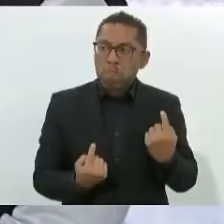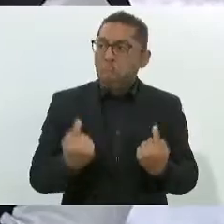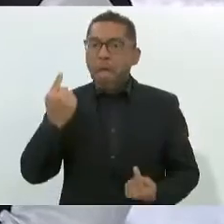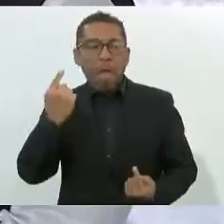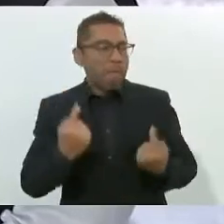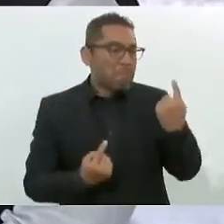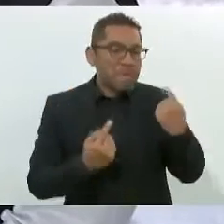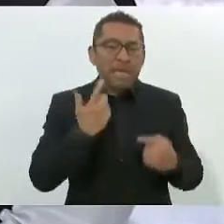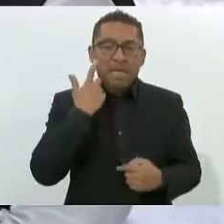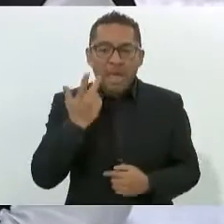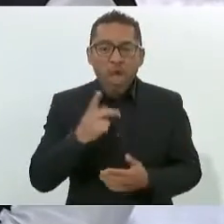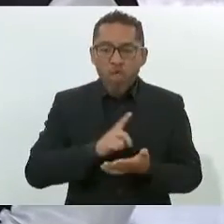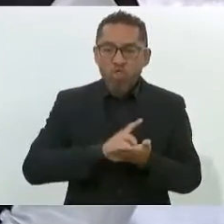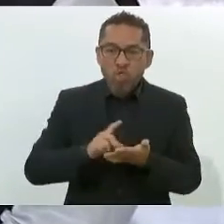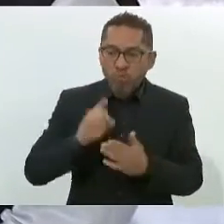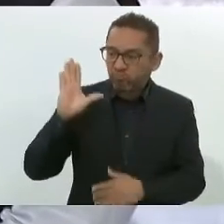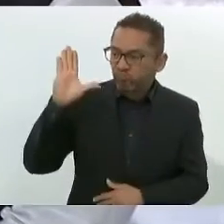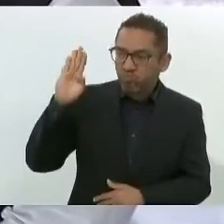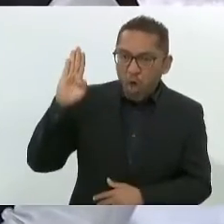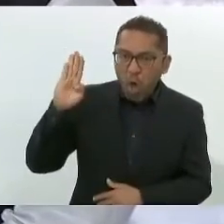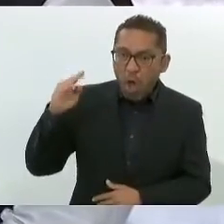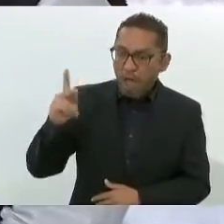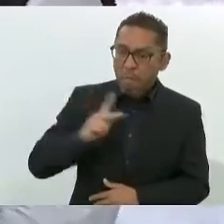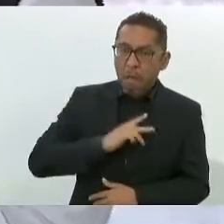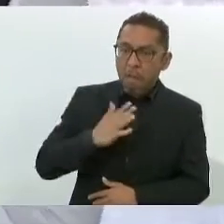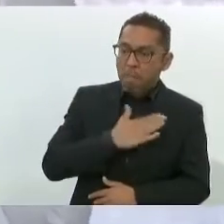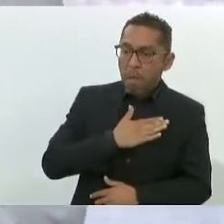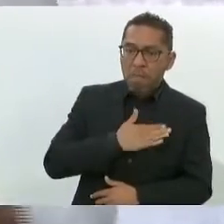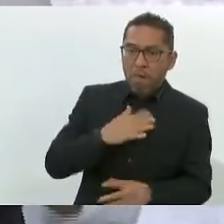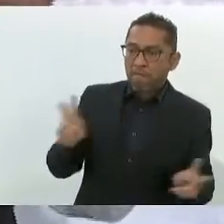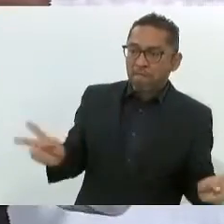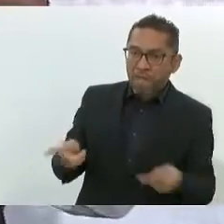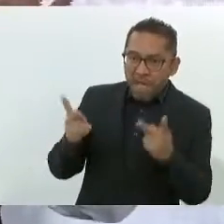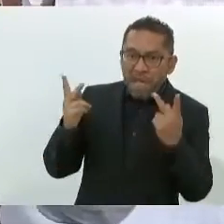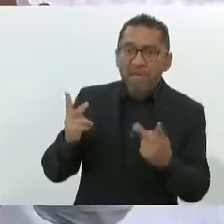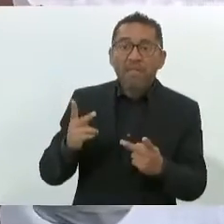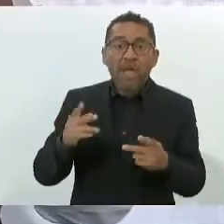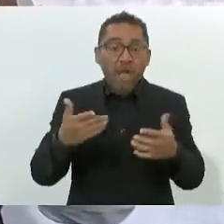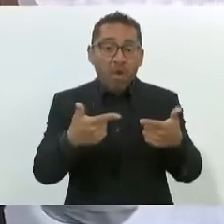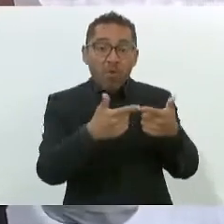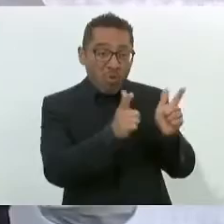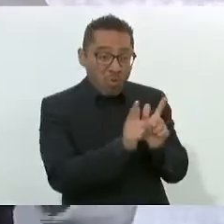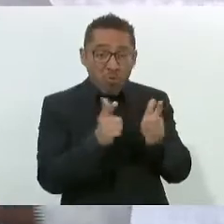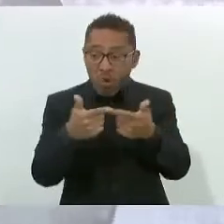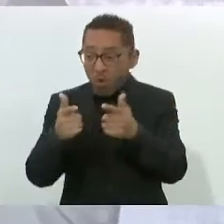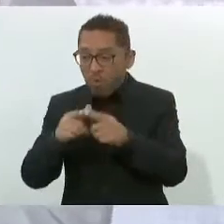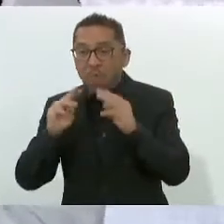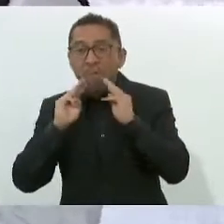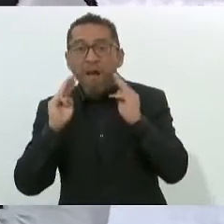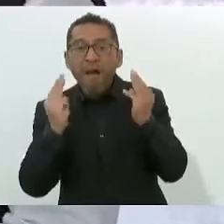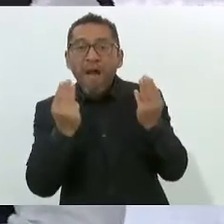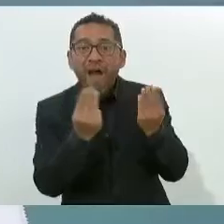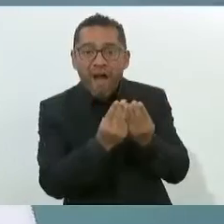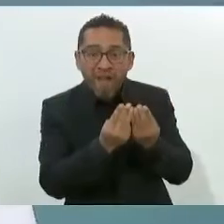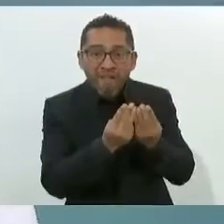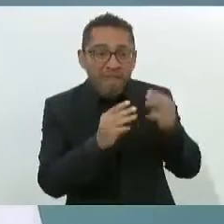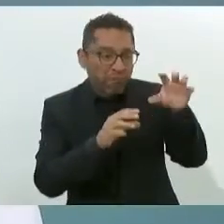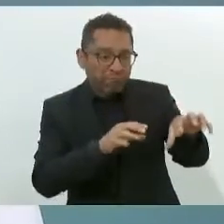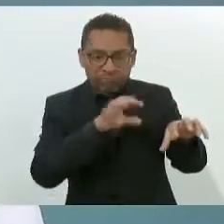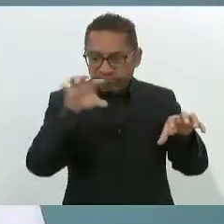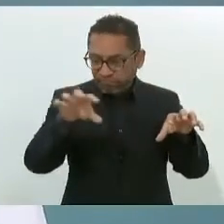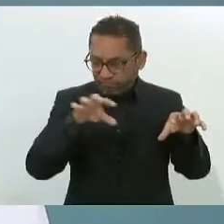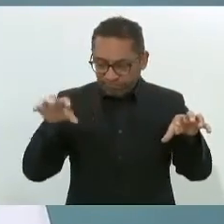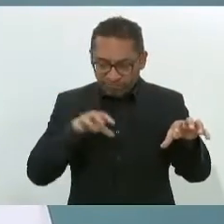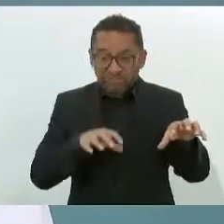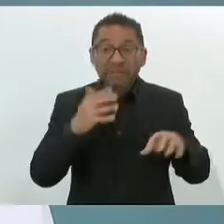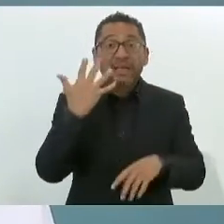venta de drogas, el consumo de drogas, de por lo menos cinco grupos que tenemos plenamente identificados.